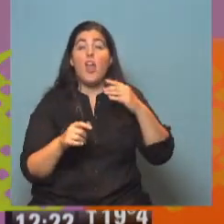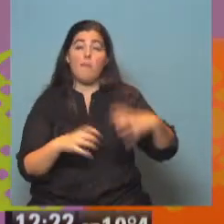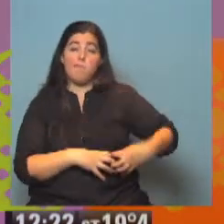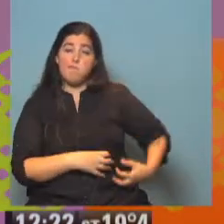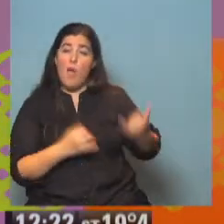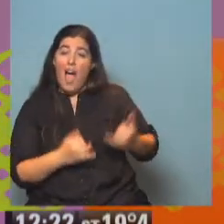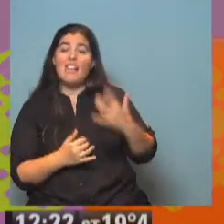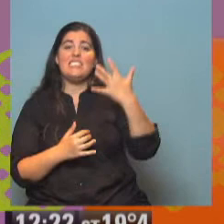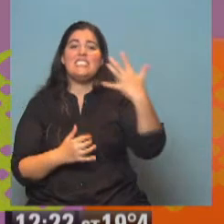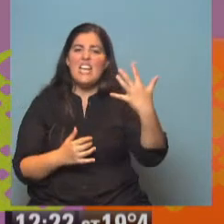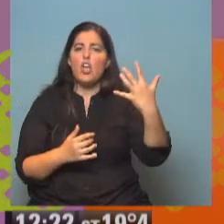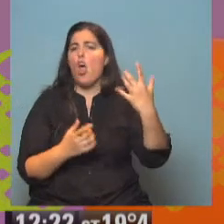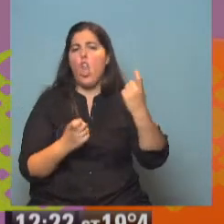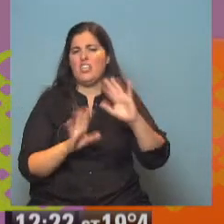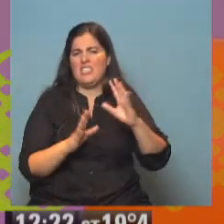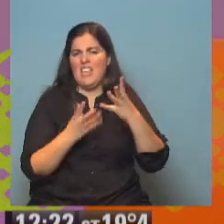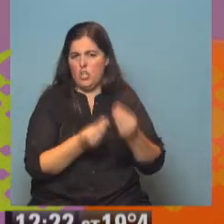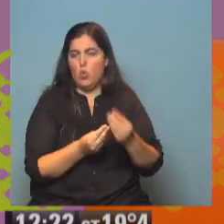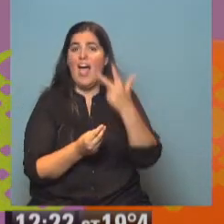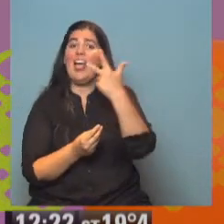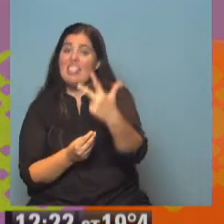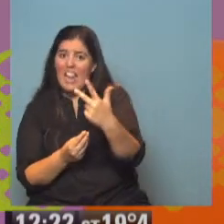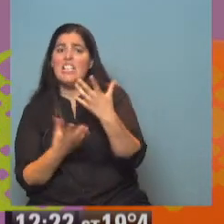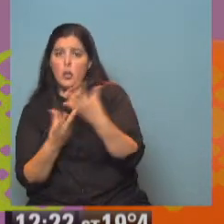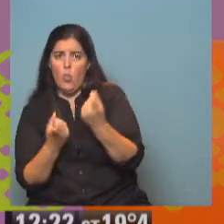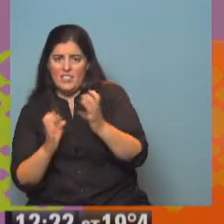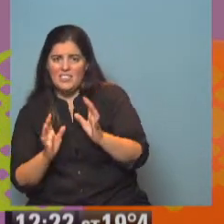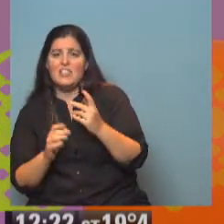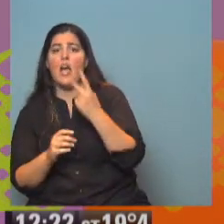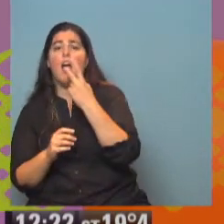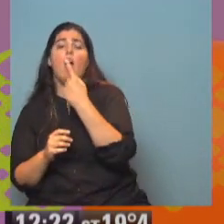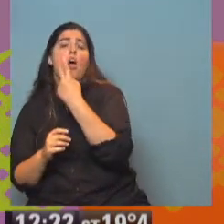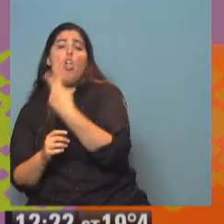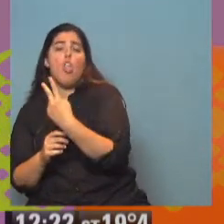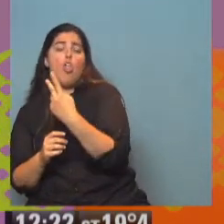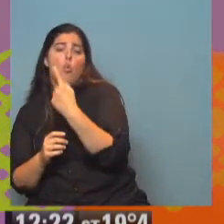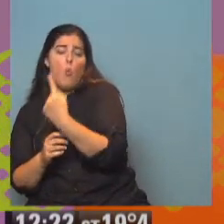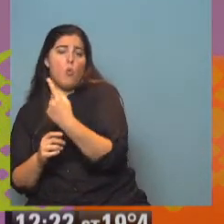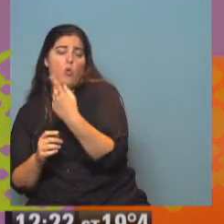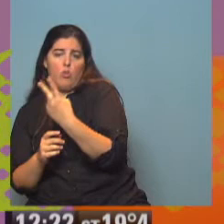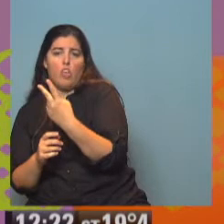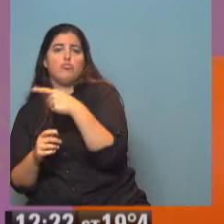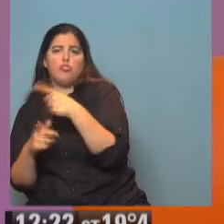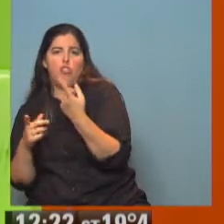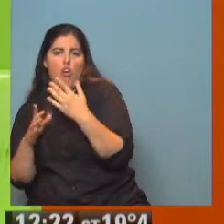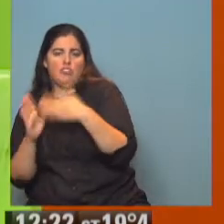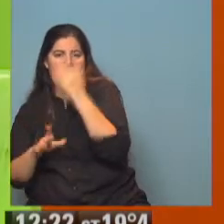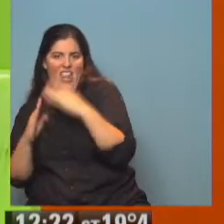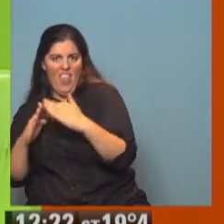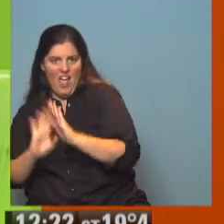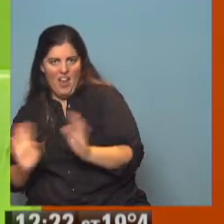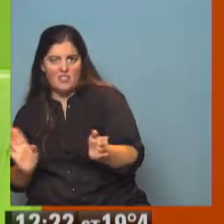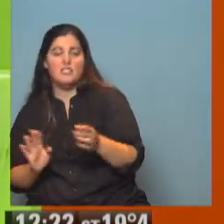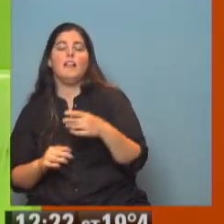ayuda. 3 necesitan ayuda y 2 no salen de su domicilio. Entonces, nosotros vamos por esos que no salen de su domicilio. Y a eso nos dirigimos